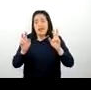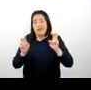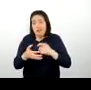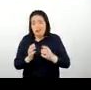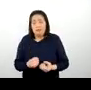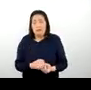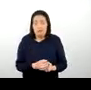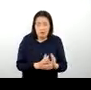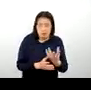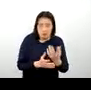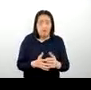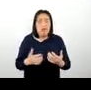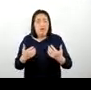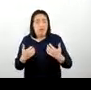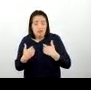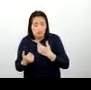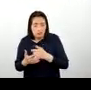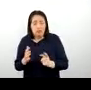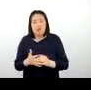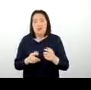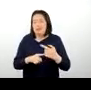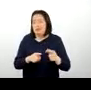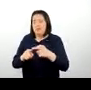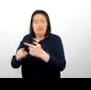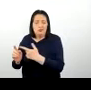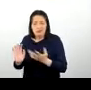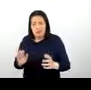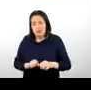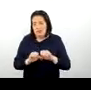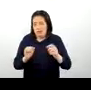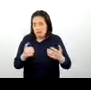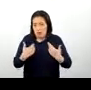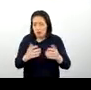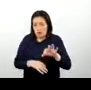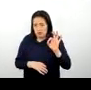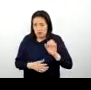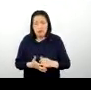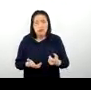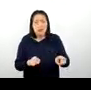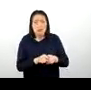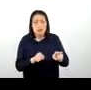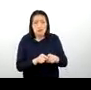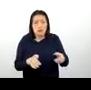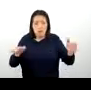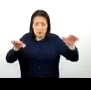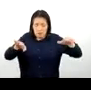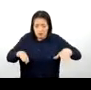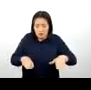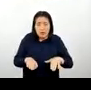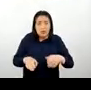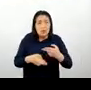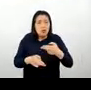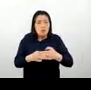la fauna y la diversidad ecológica que se puede encontrar en ese lugar. Y el Valle de Sondondo, el Valle de Sondondo